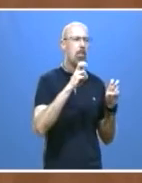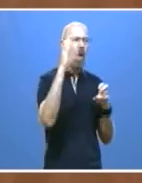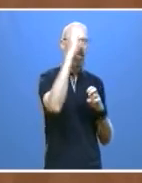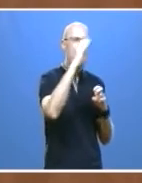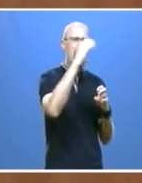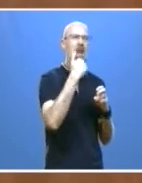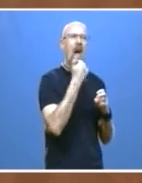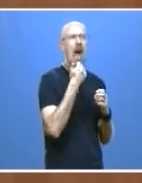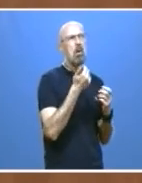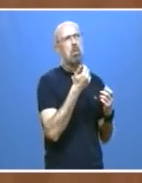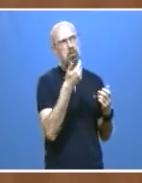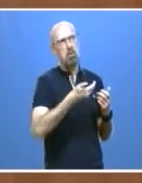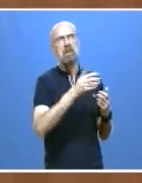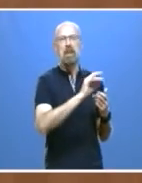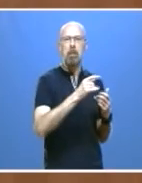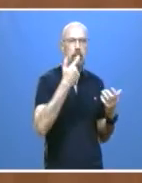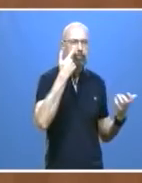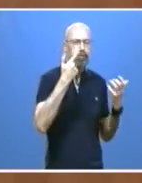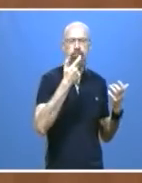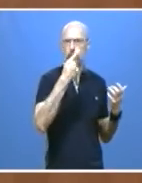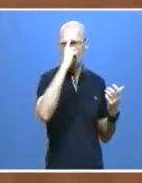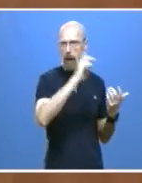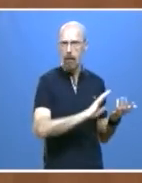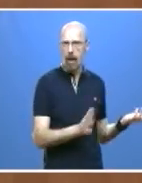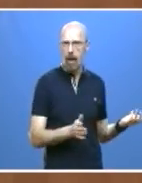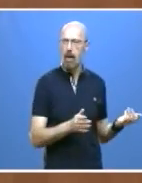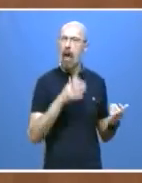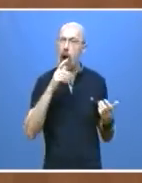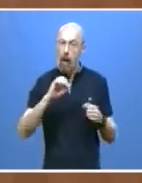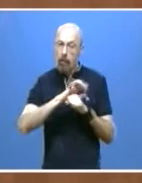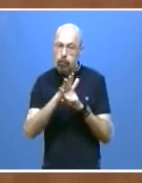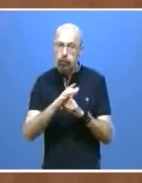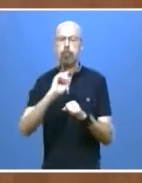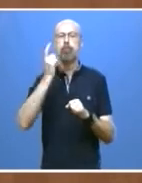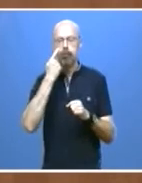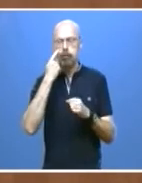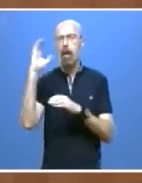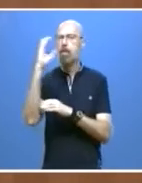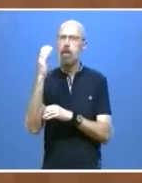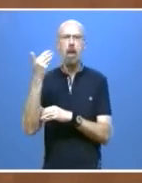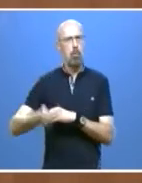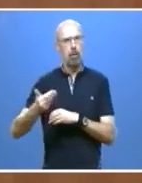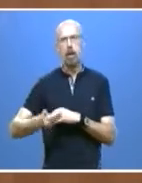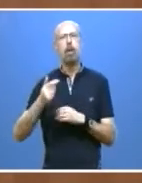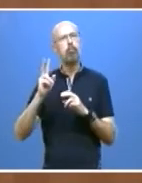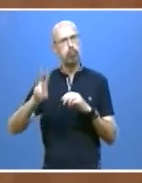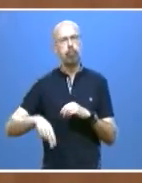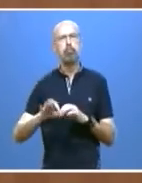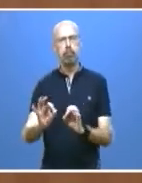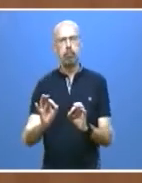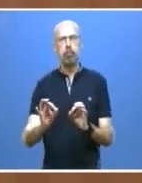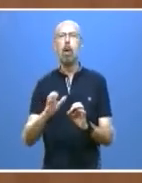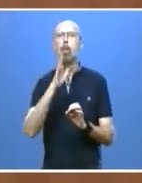nuestras vidas. Por eso estoy decidido a aumentar nuestro esfuerzo con más inversiones en I+, de Masí, más